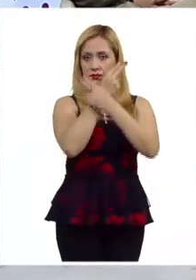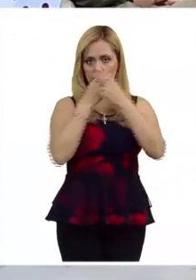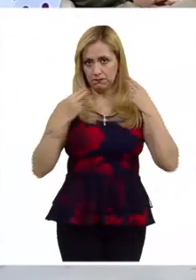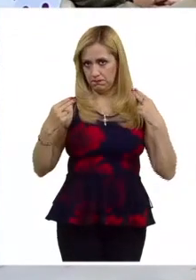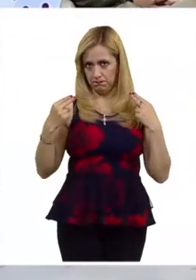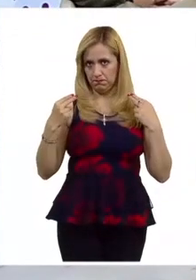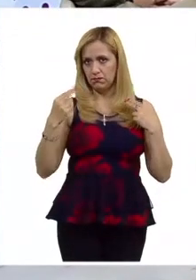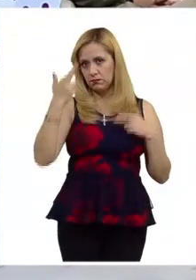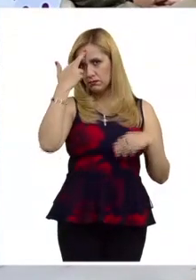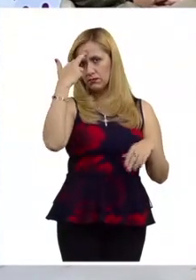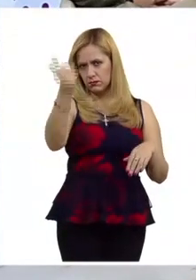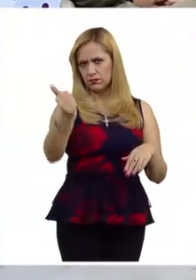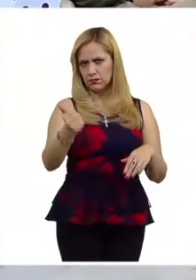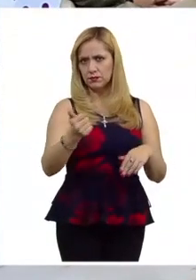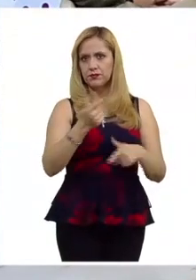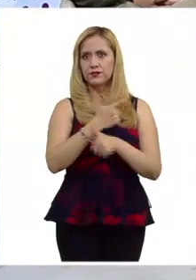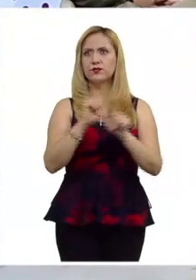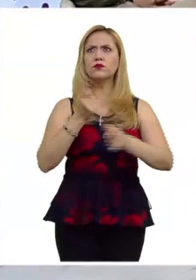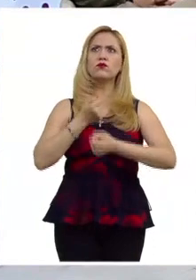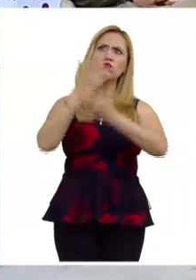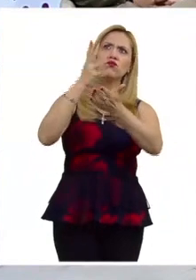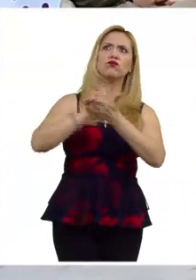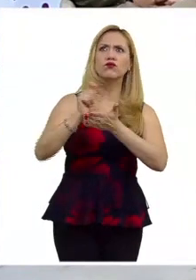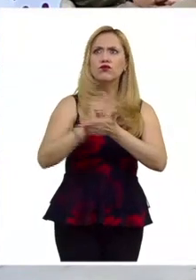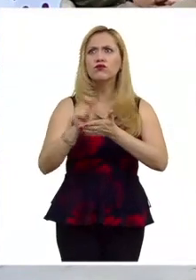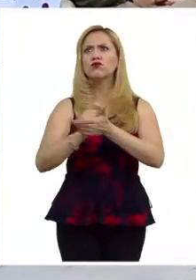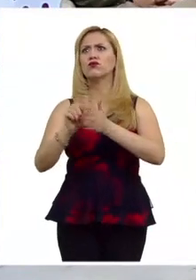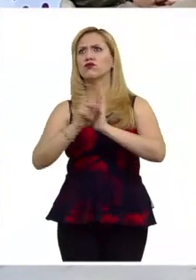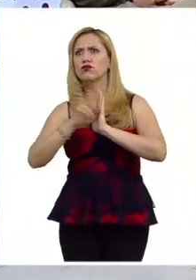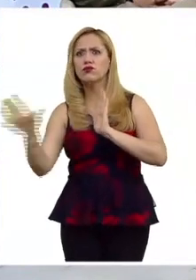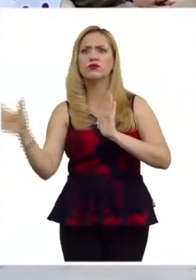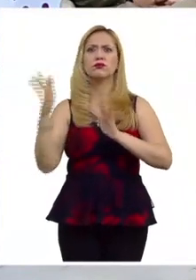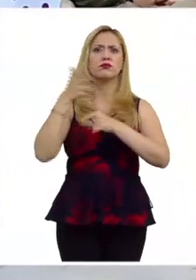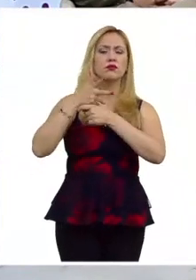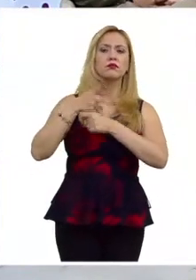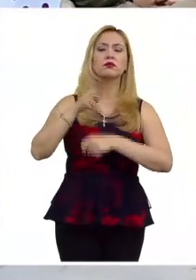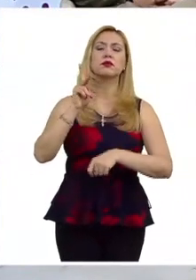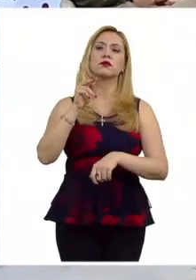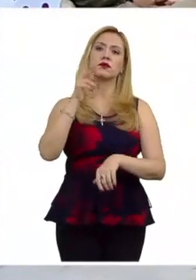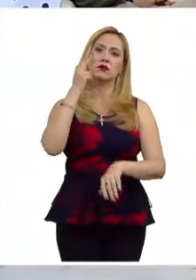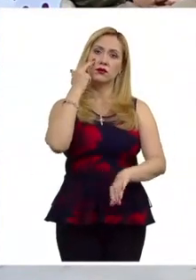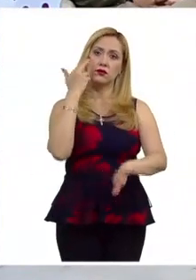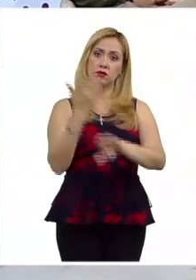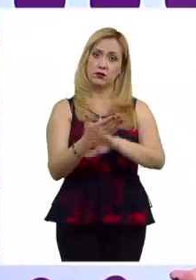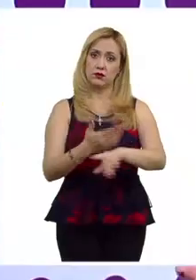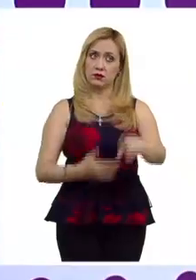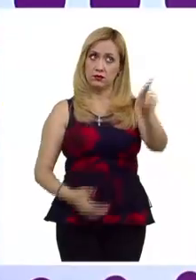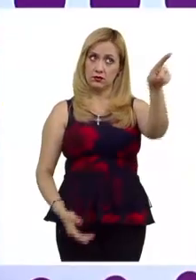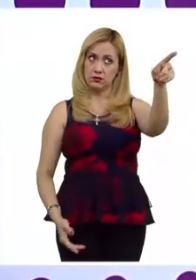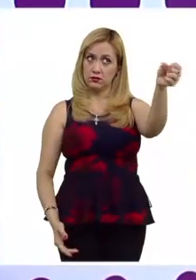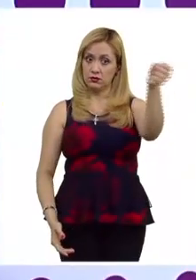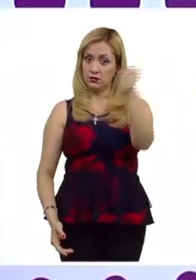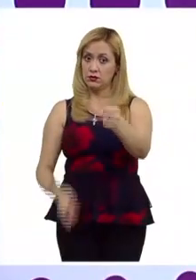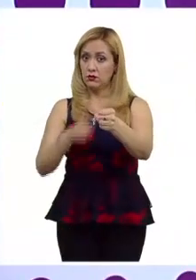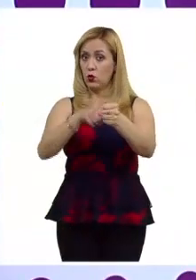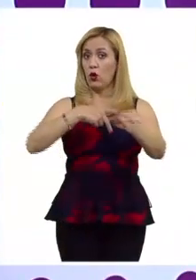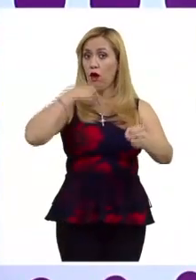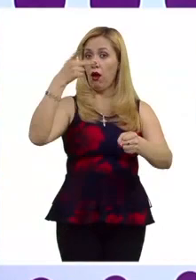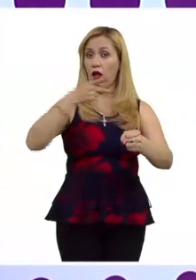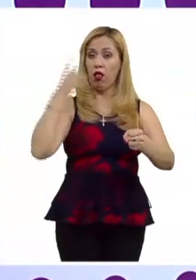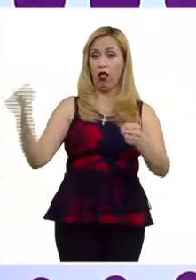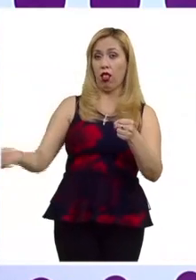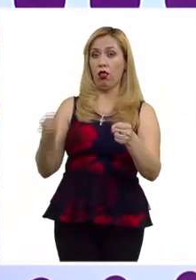expresión, pero sí hacer responsables a las personas que emiten un discurso de odio de las consecuencias, al no